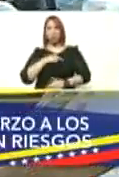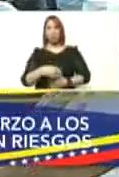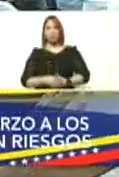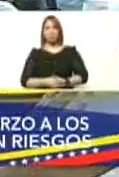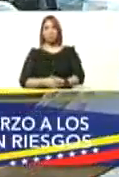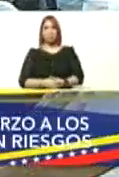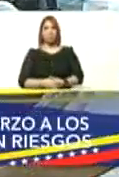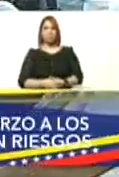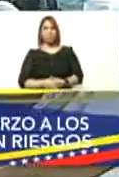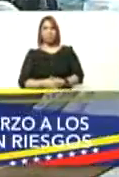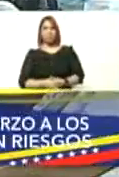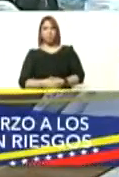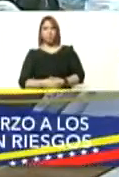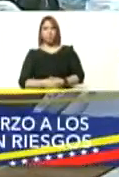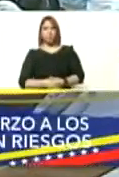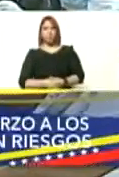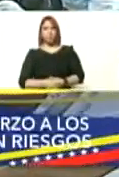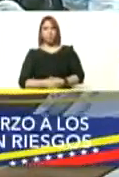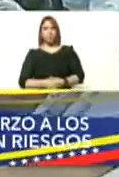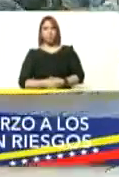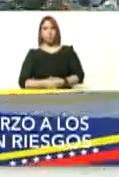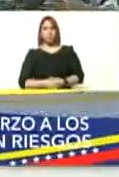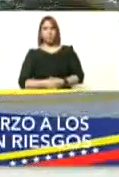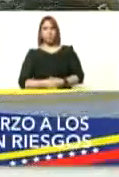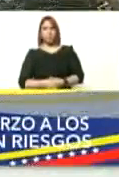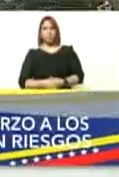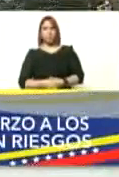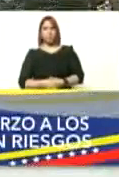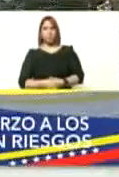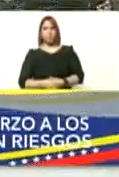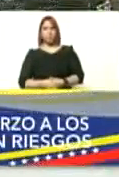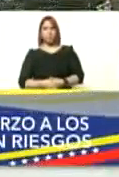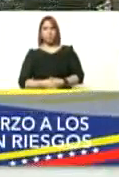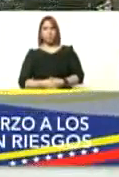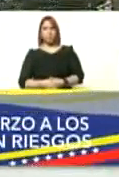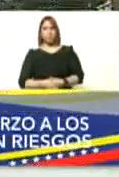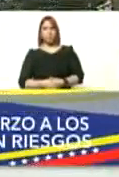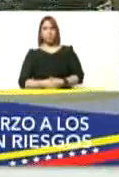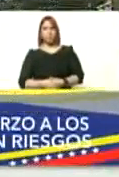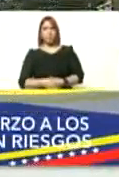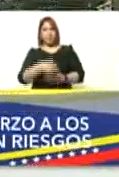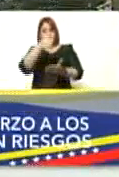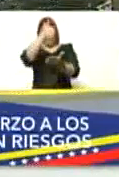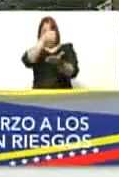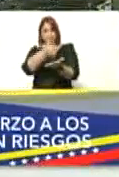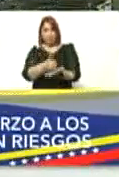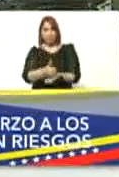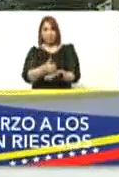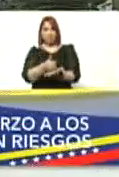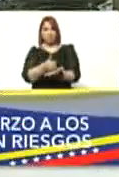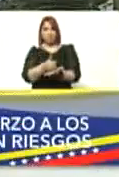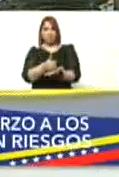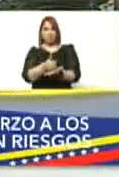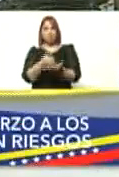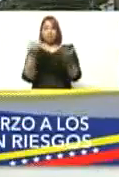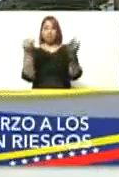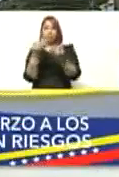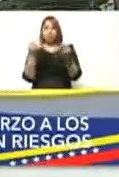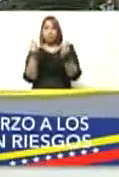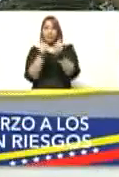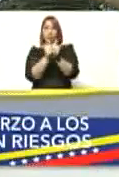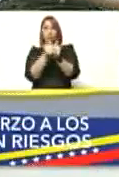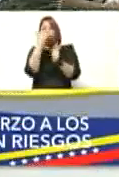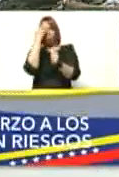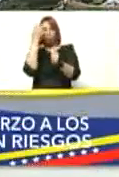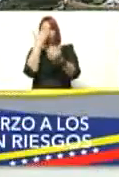Adelante presidente Adelante Amén Amén Siempre con Dios por